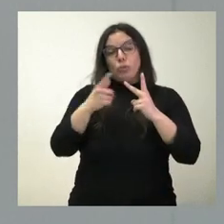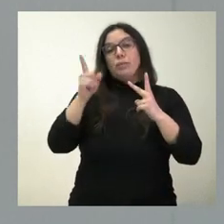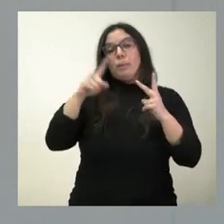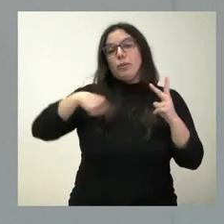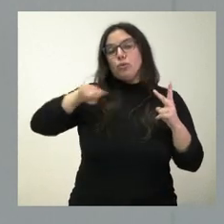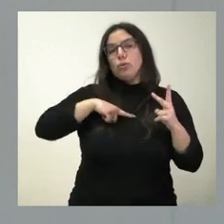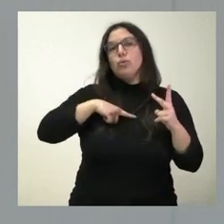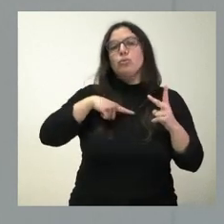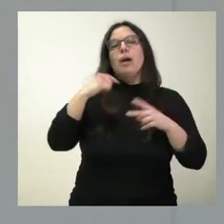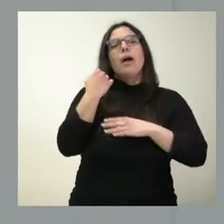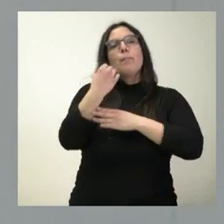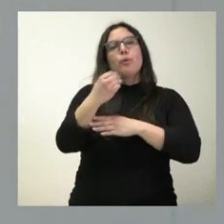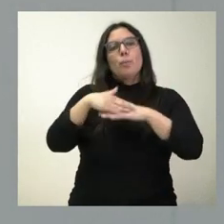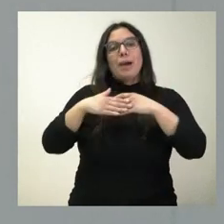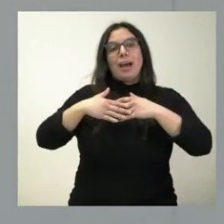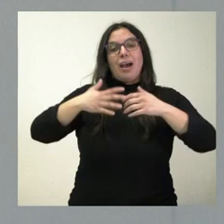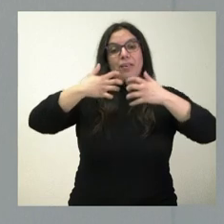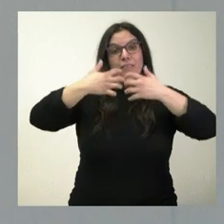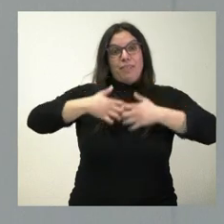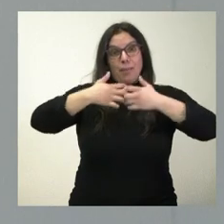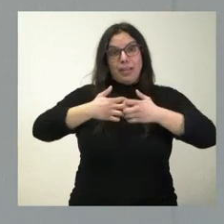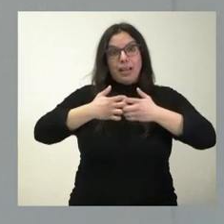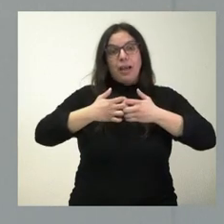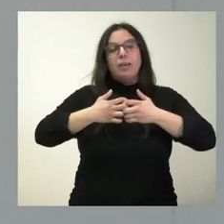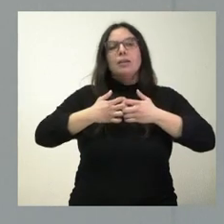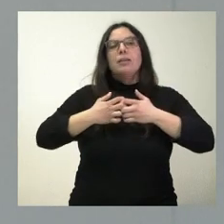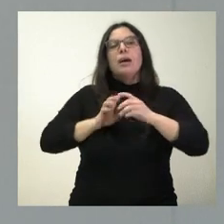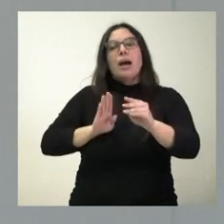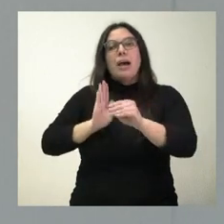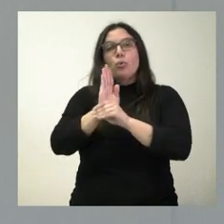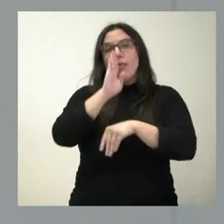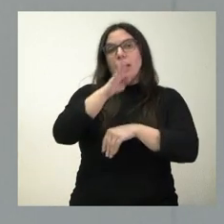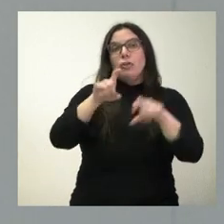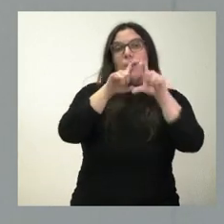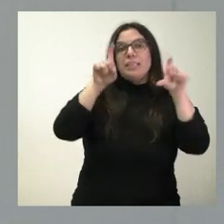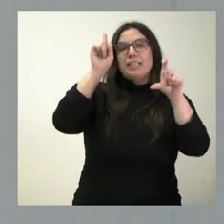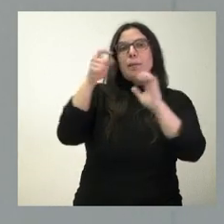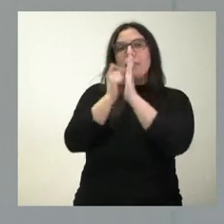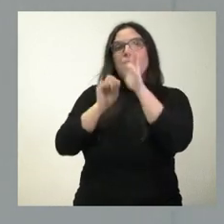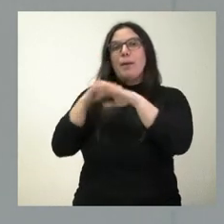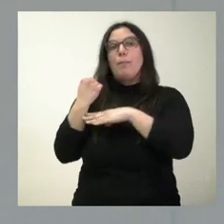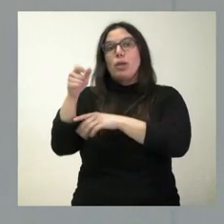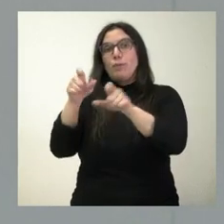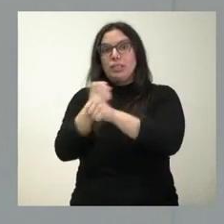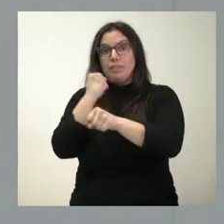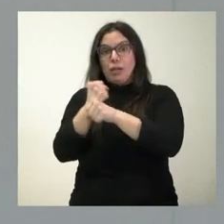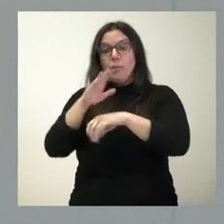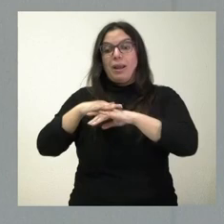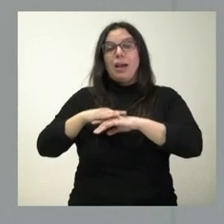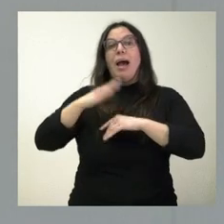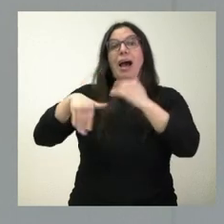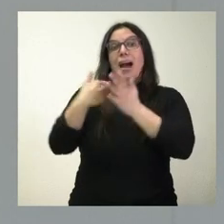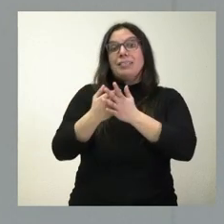el respaldo a la reconstrucción de la fábrica, tanto a través de ayudas a la empresa como medidas de apoyo a los trabajadores. Ambos aspectos son muy relevantes porque,